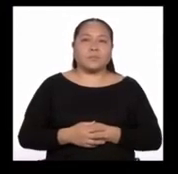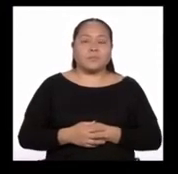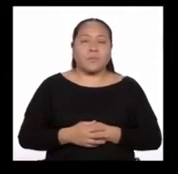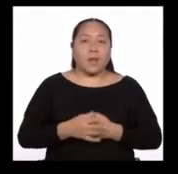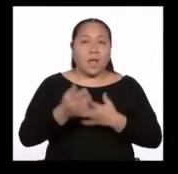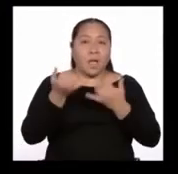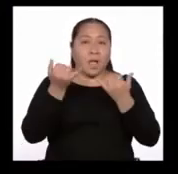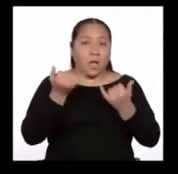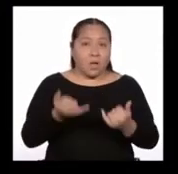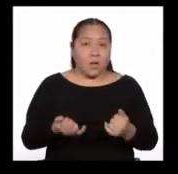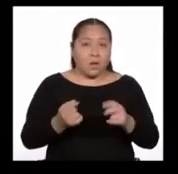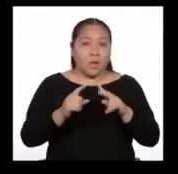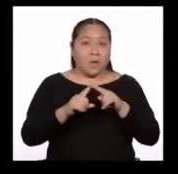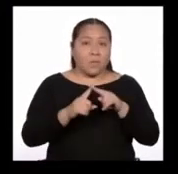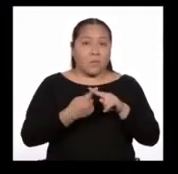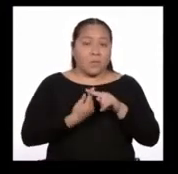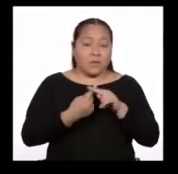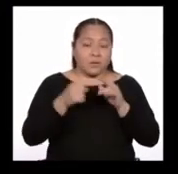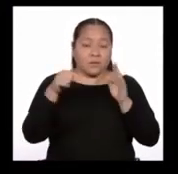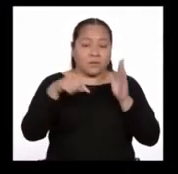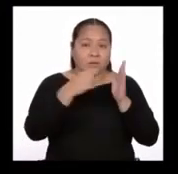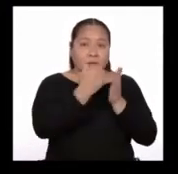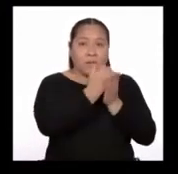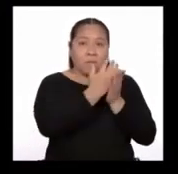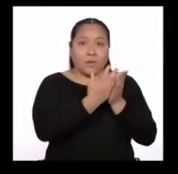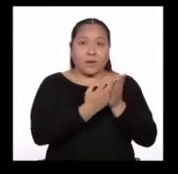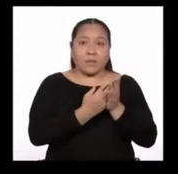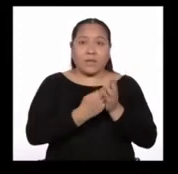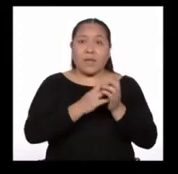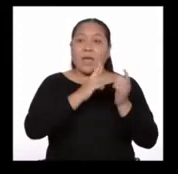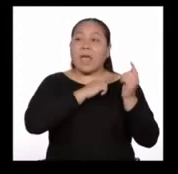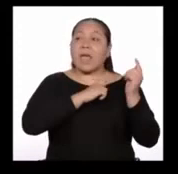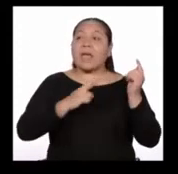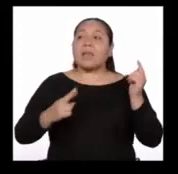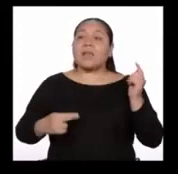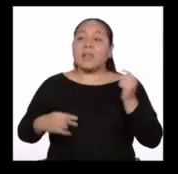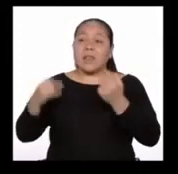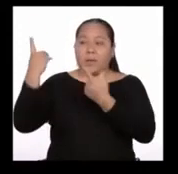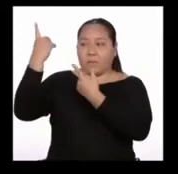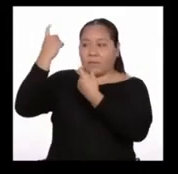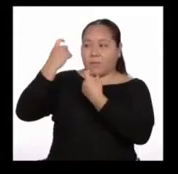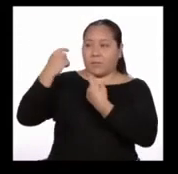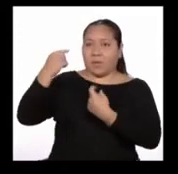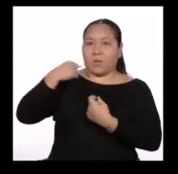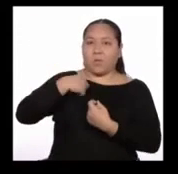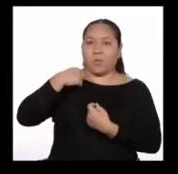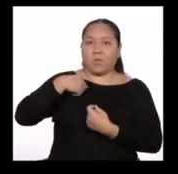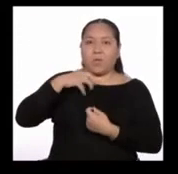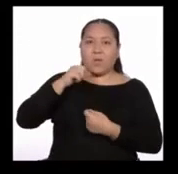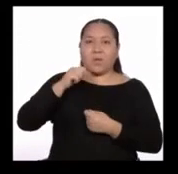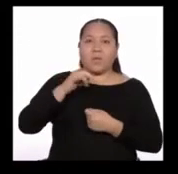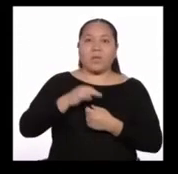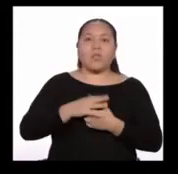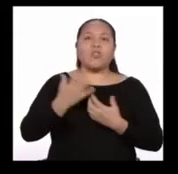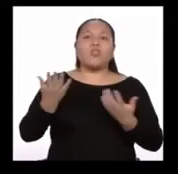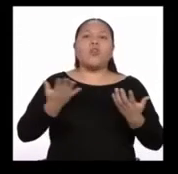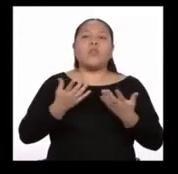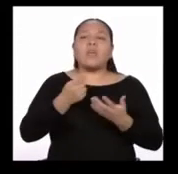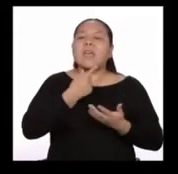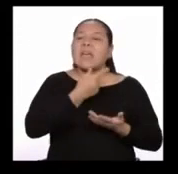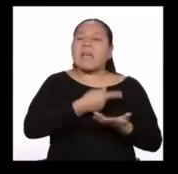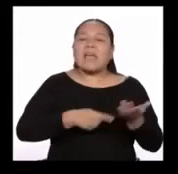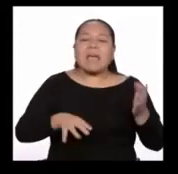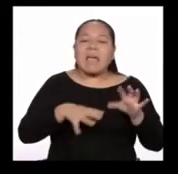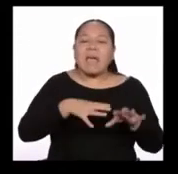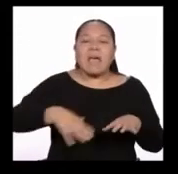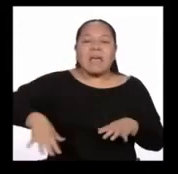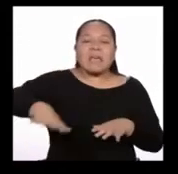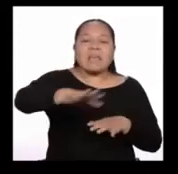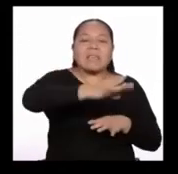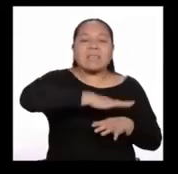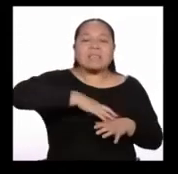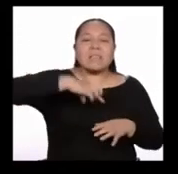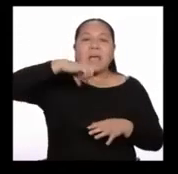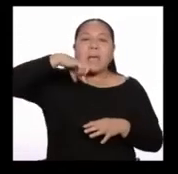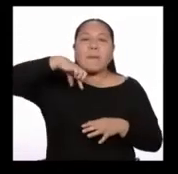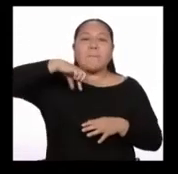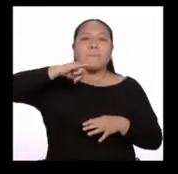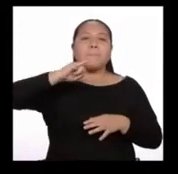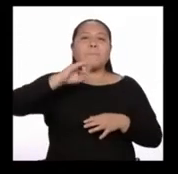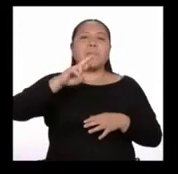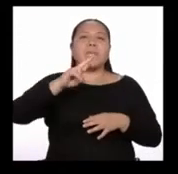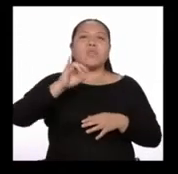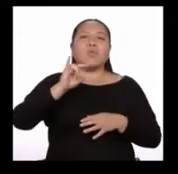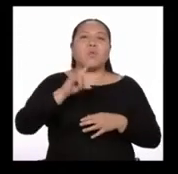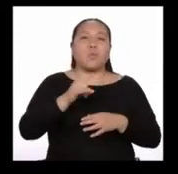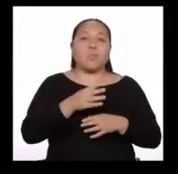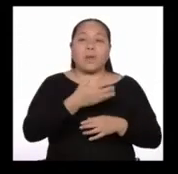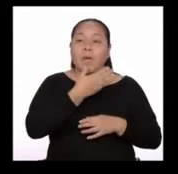Ahora empieza el capítulo en que el rey le pregunta a la autora Ayala sobre todo lo que hay en el reino de las Indias del Pirú para su